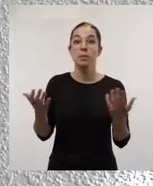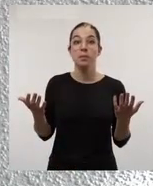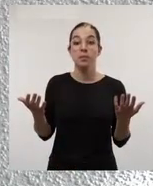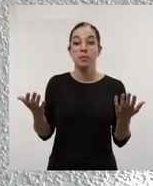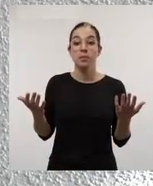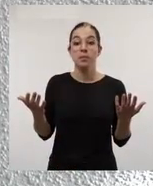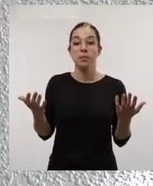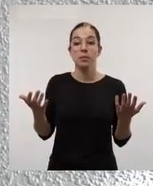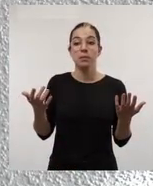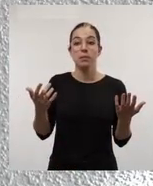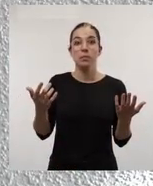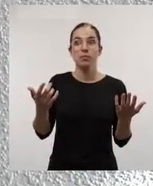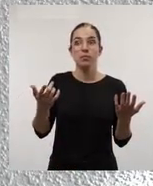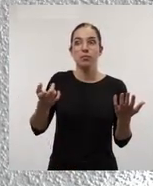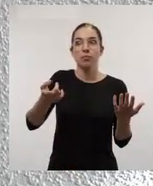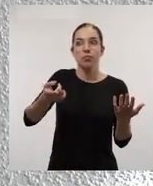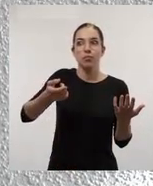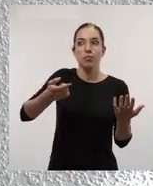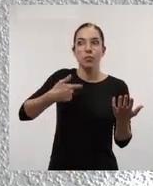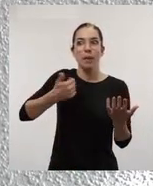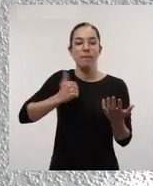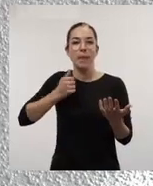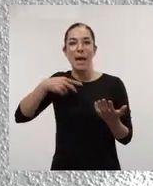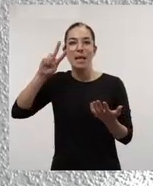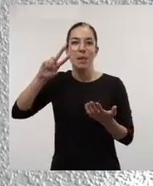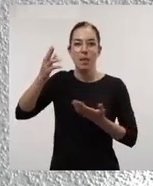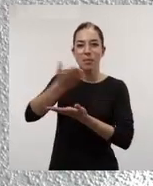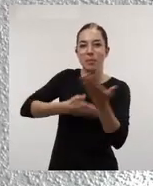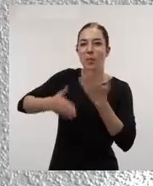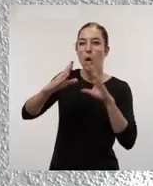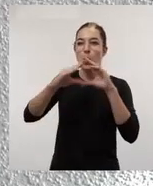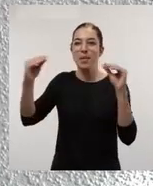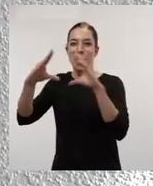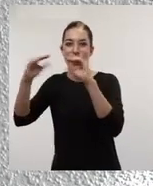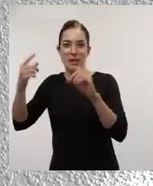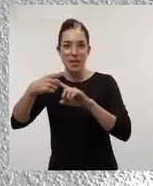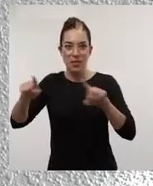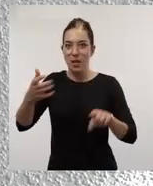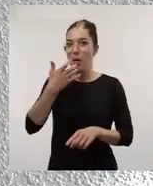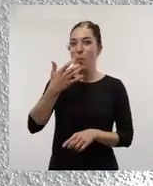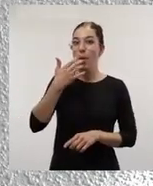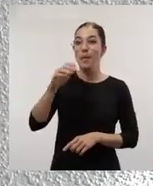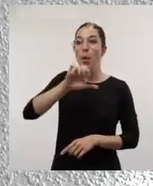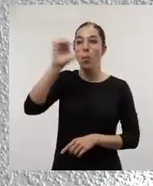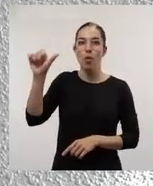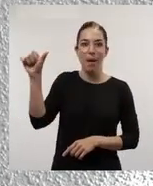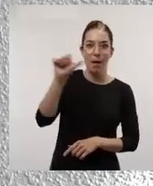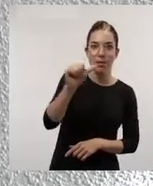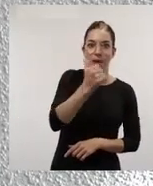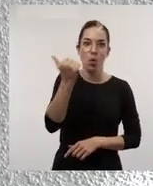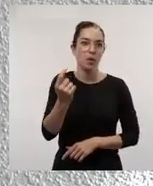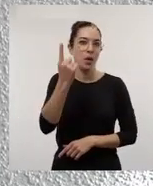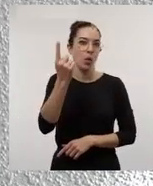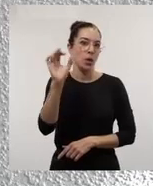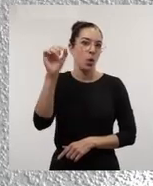construyendo una experiencia de cooperación entre universidades del este y del oeste, del